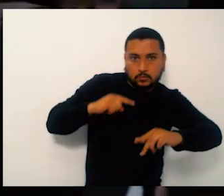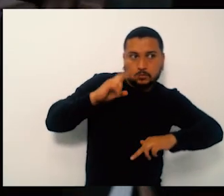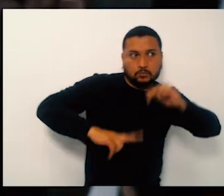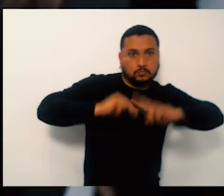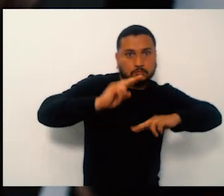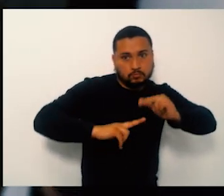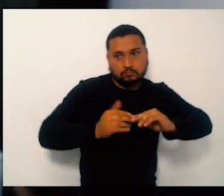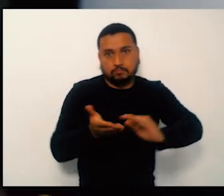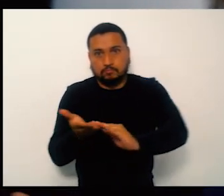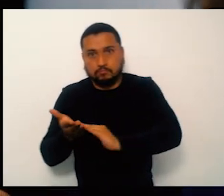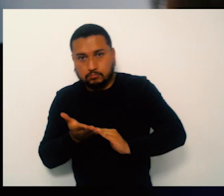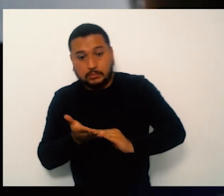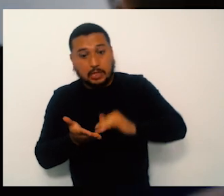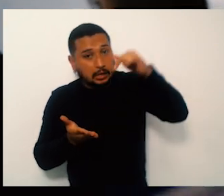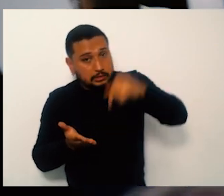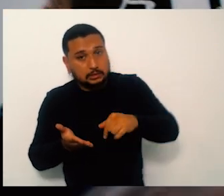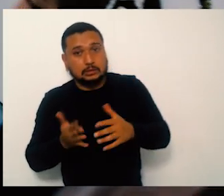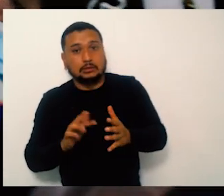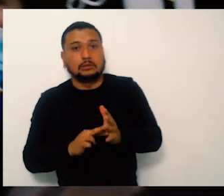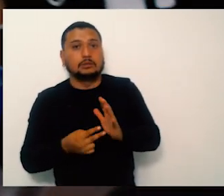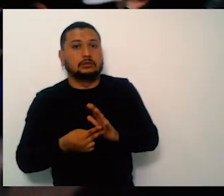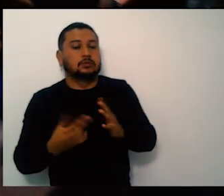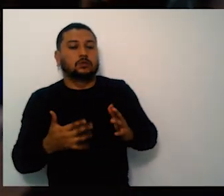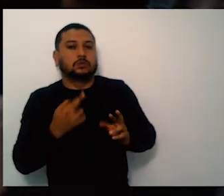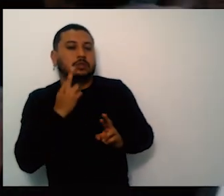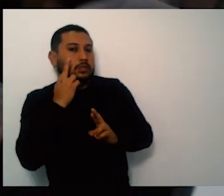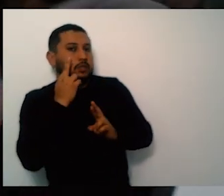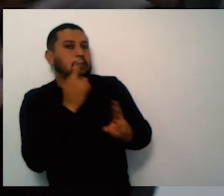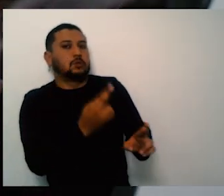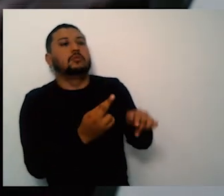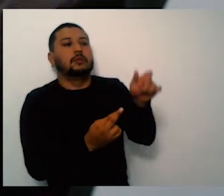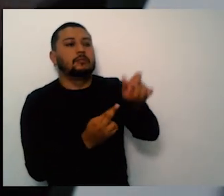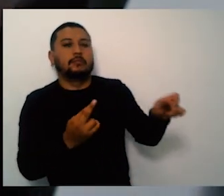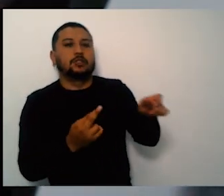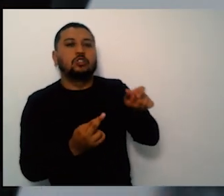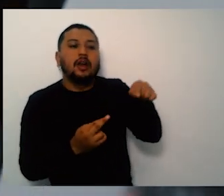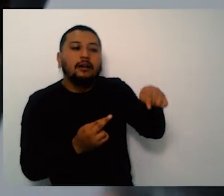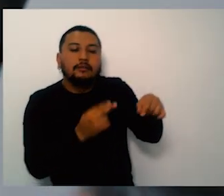Gracias a los dos. La pregunta mía es una pregunta clave.